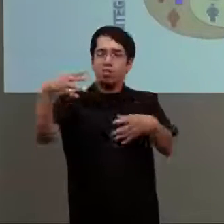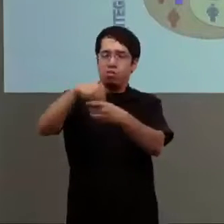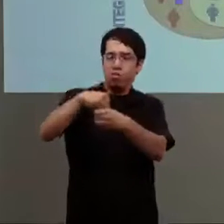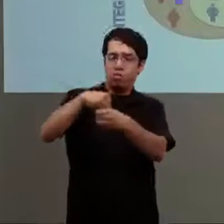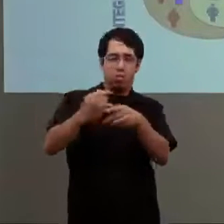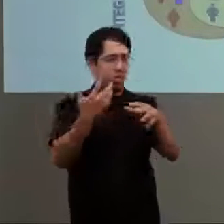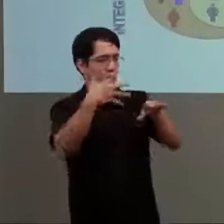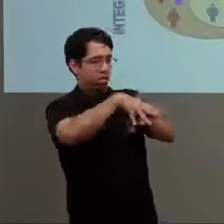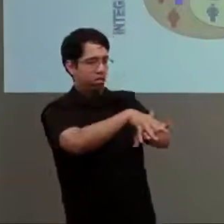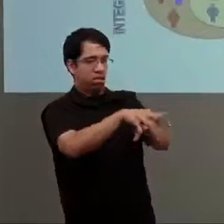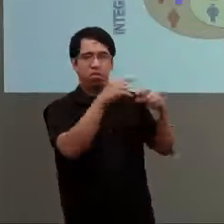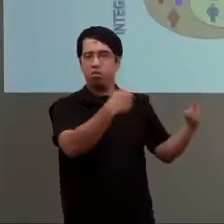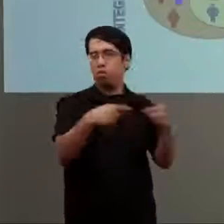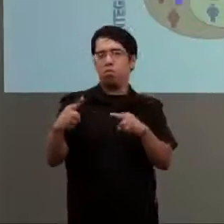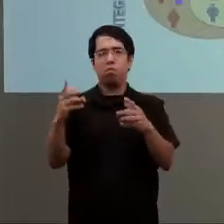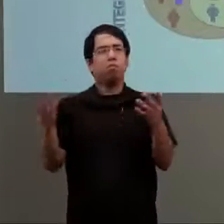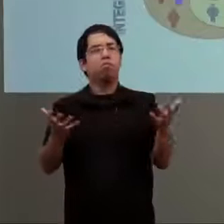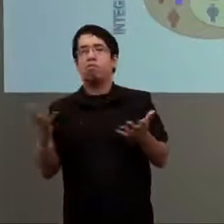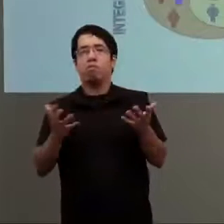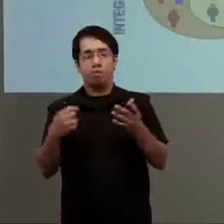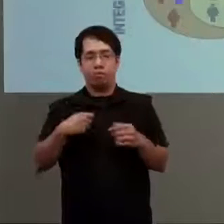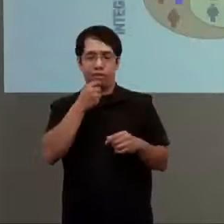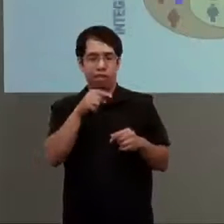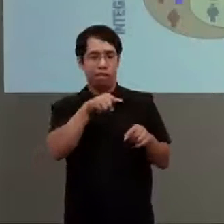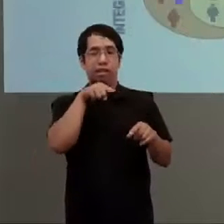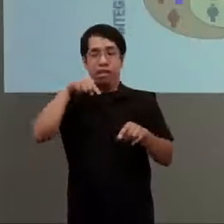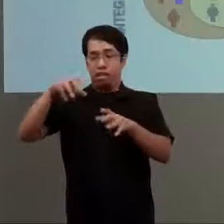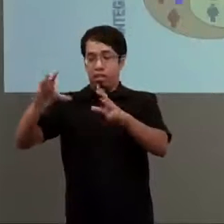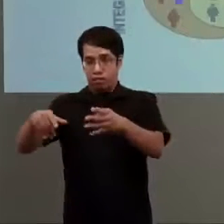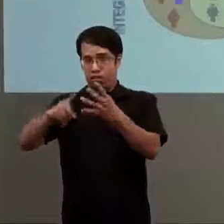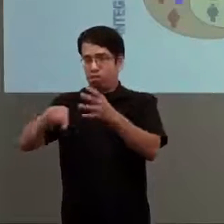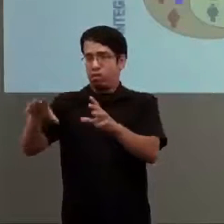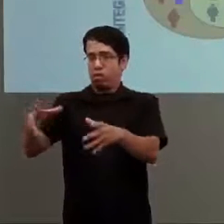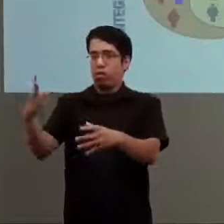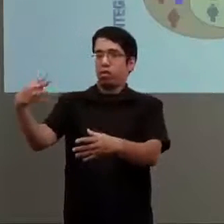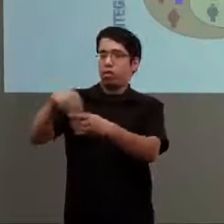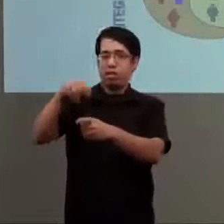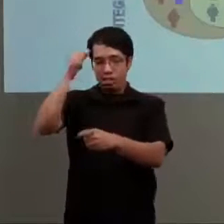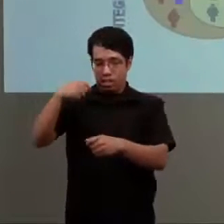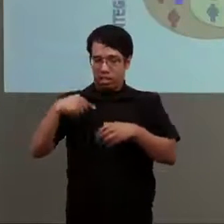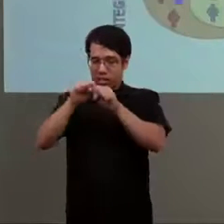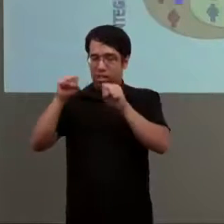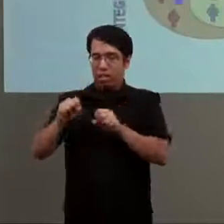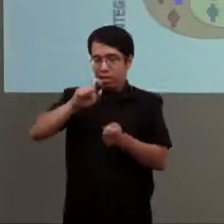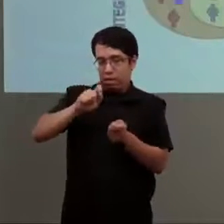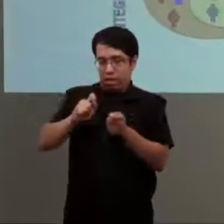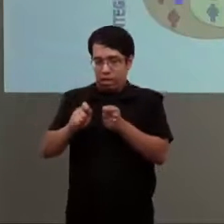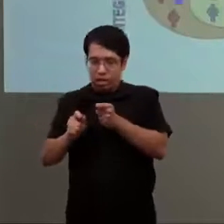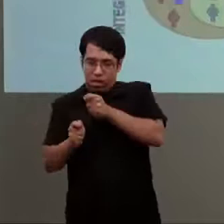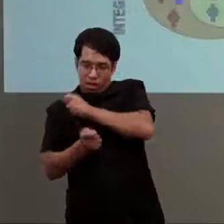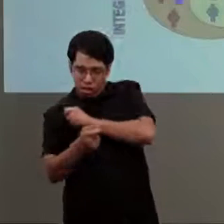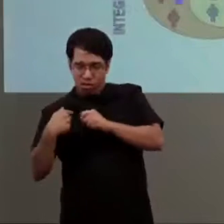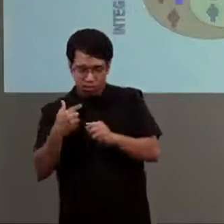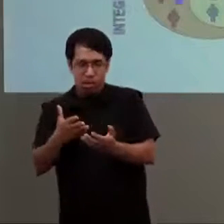hablando? Es el sistema el que se adecua a la persona, independientemente su condición. Es el